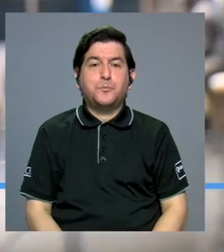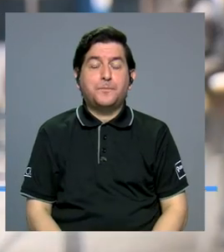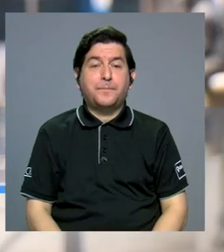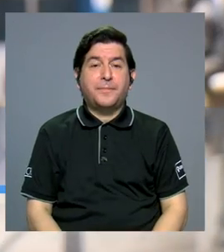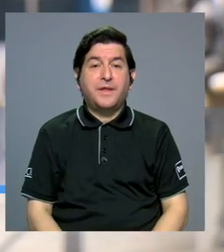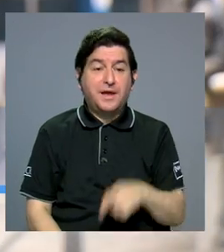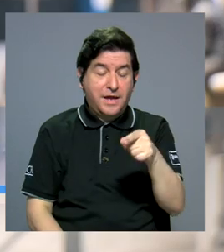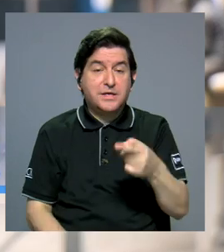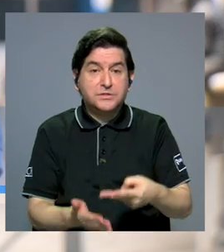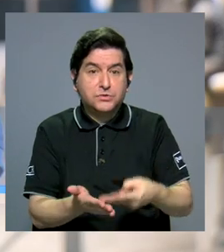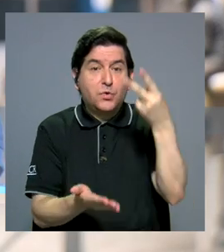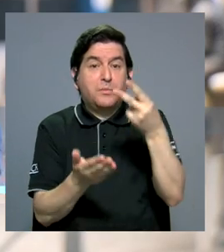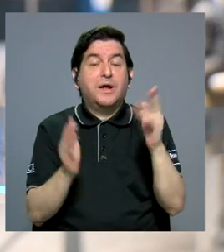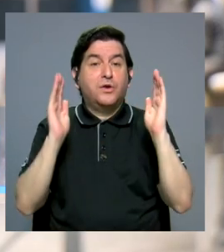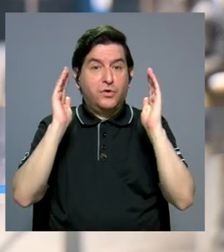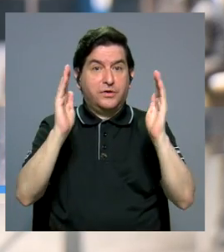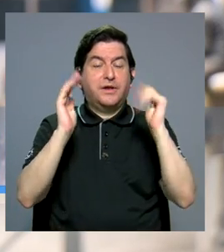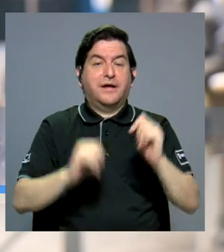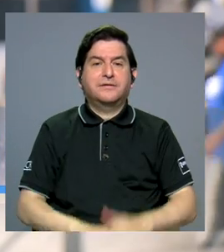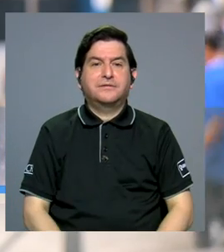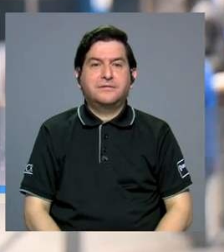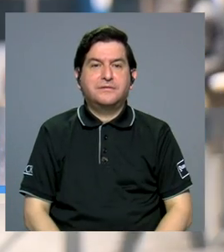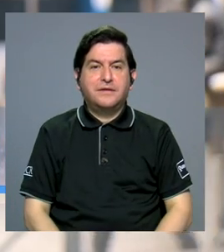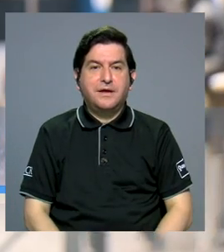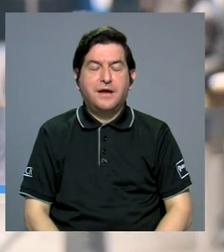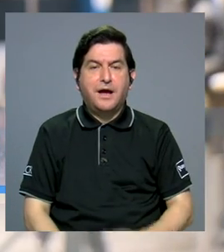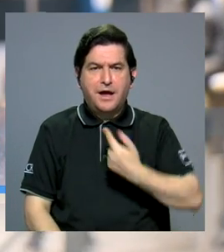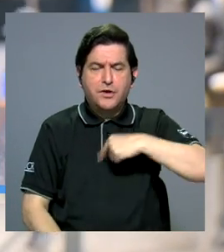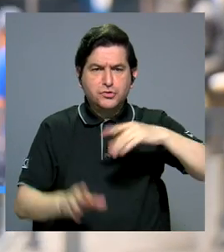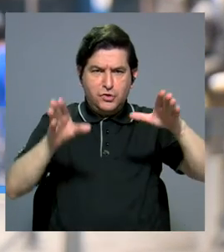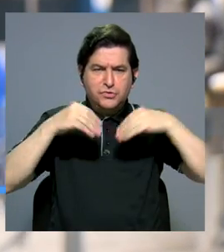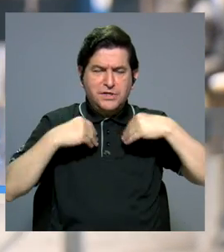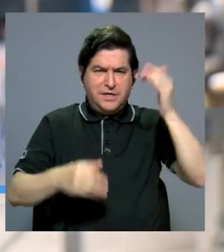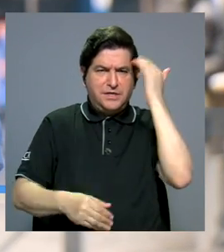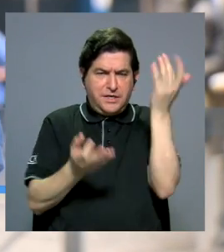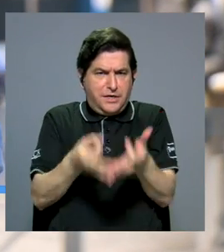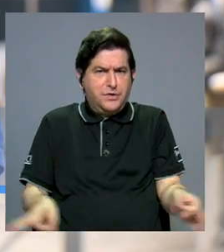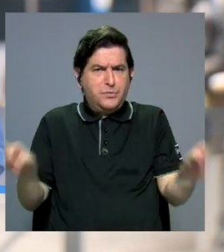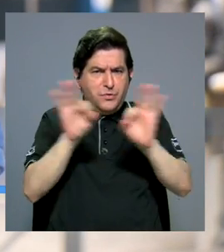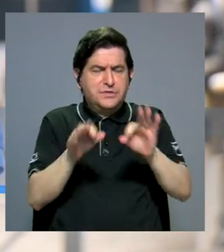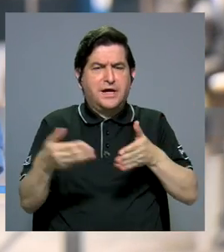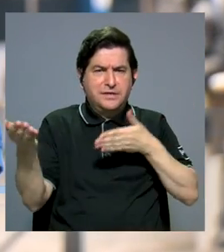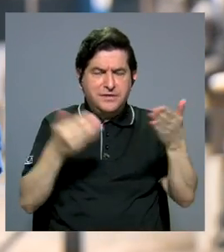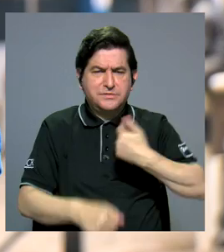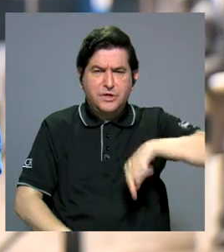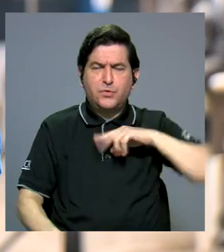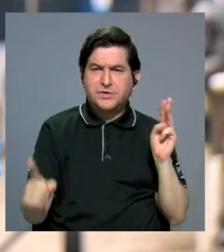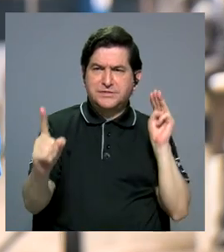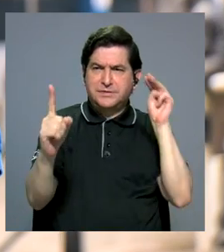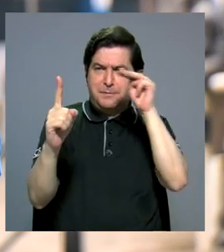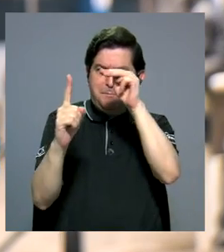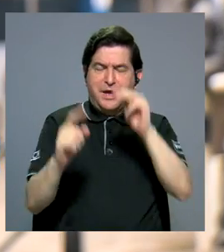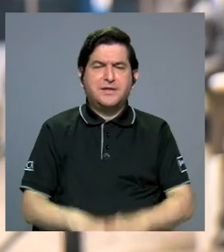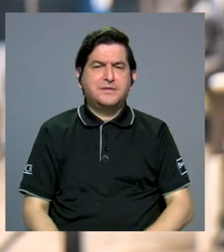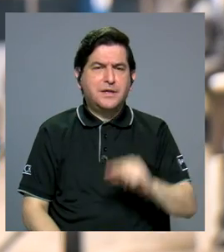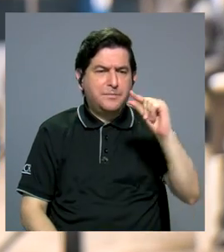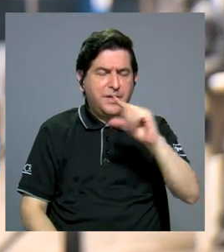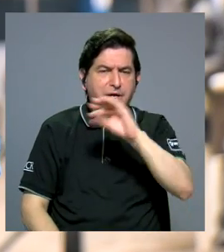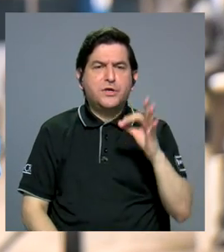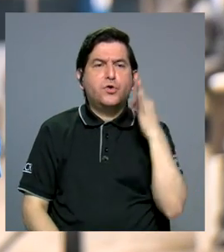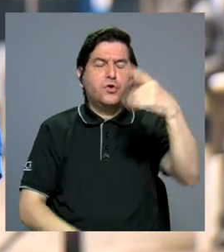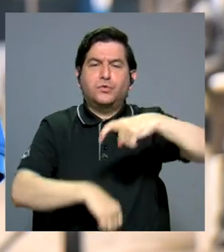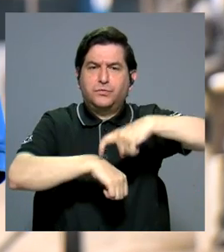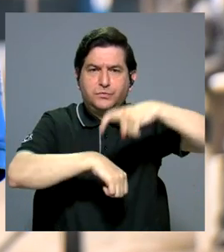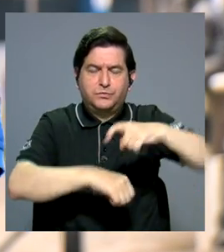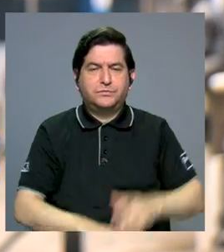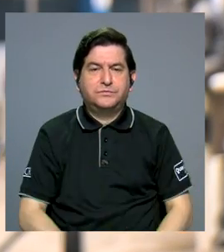un valor extremadamente grande porque adquirimos conocimientos de suma importancia que nos sirven para nuestras metas a corto y a largo